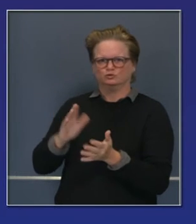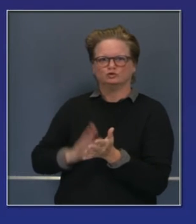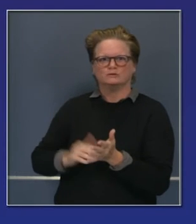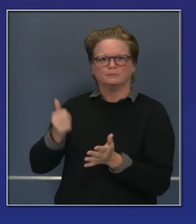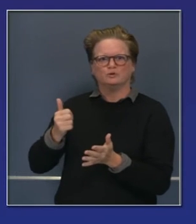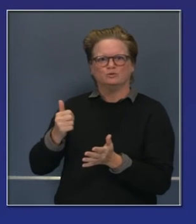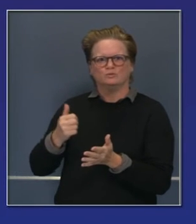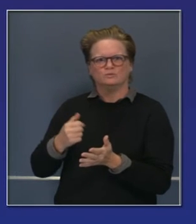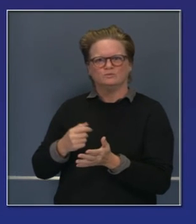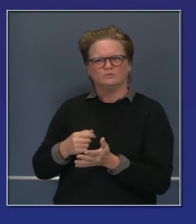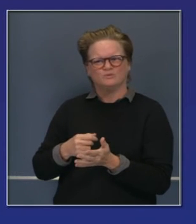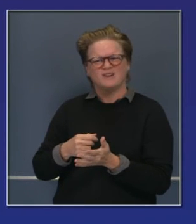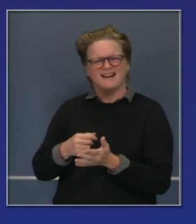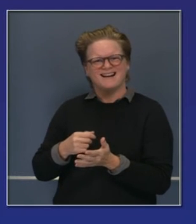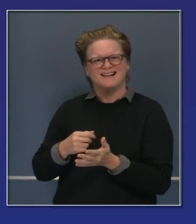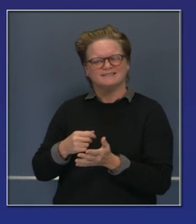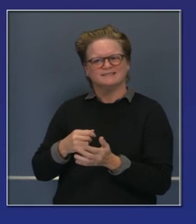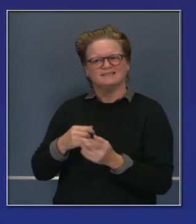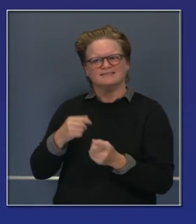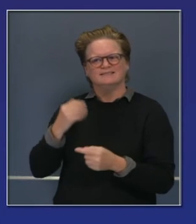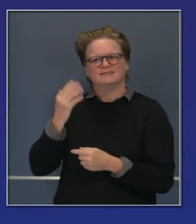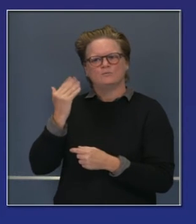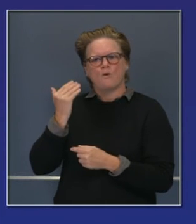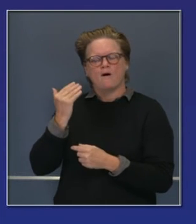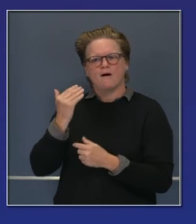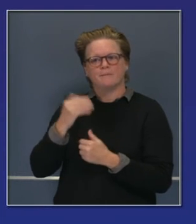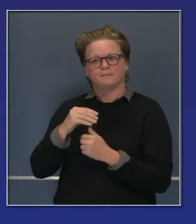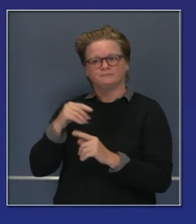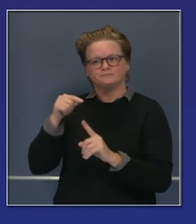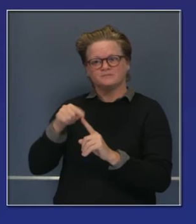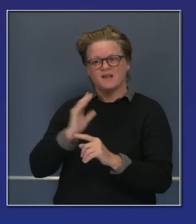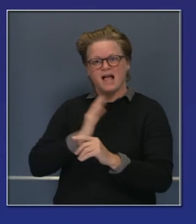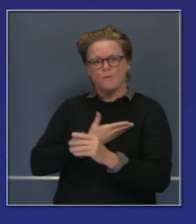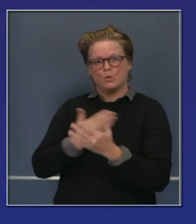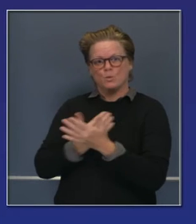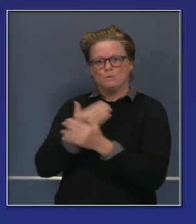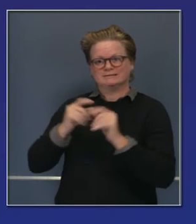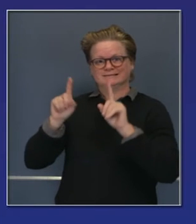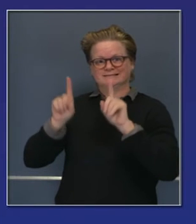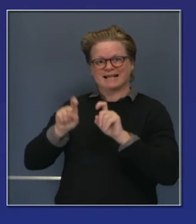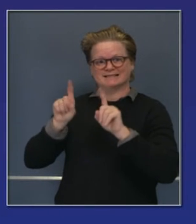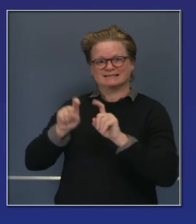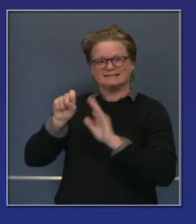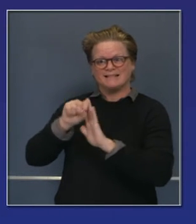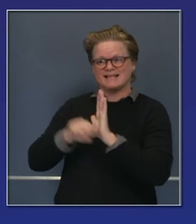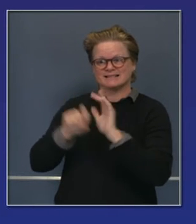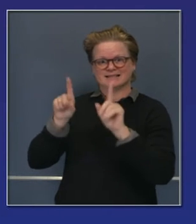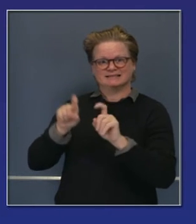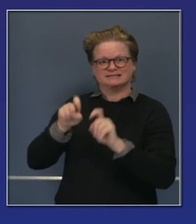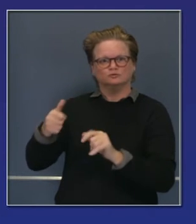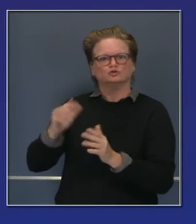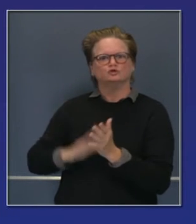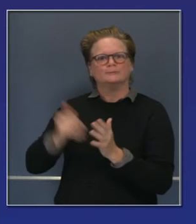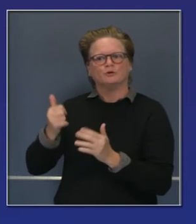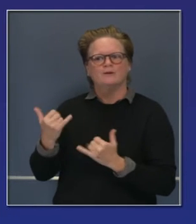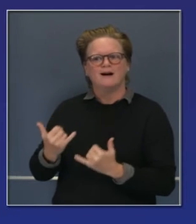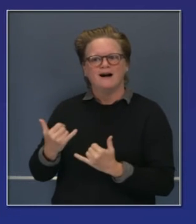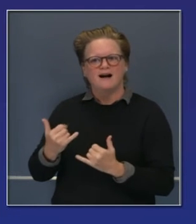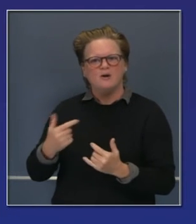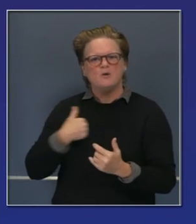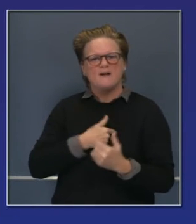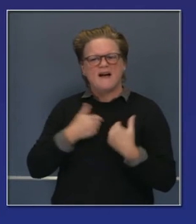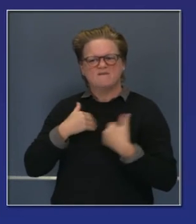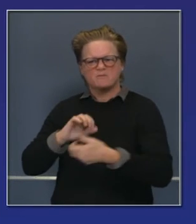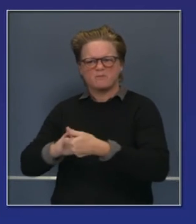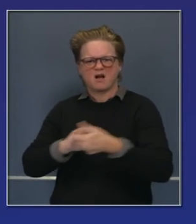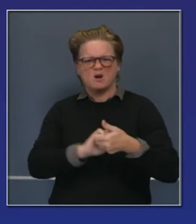cobertura médica. Gracias a nuestra nueva capacidad de prueba, 150.000 actualmente, en nuestra sociedad con Perkin